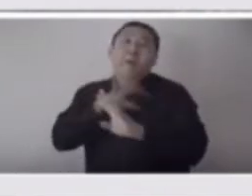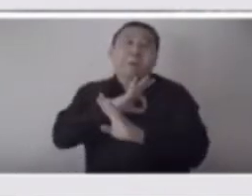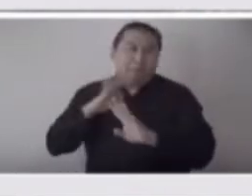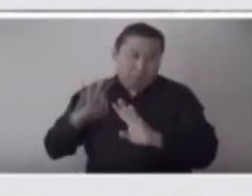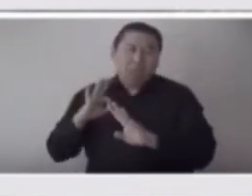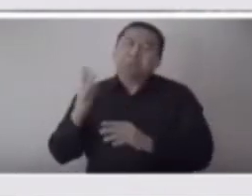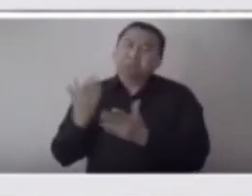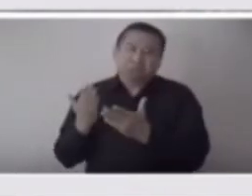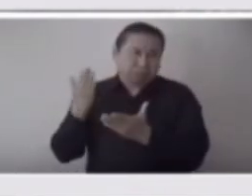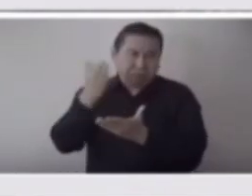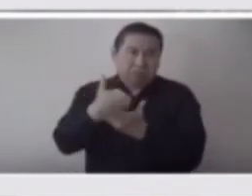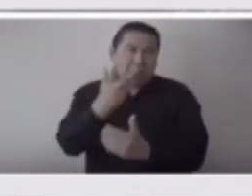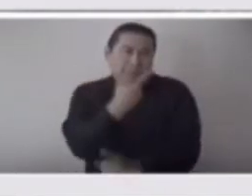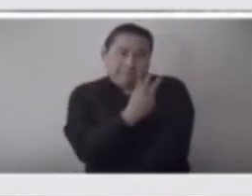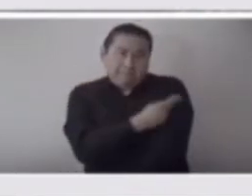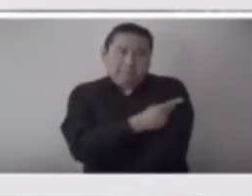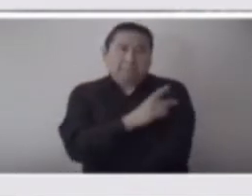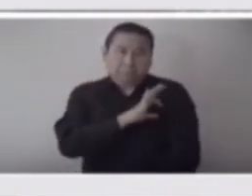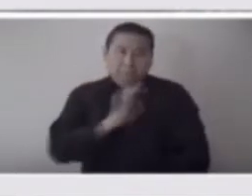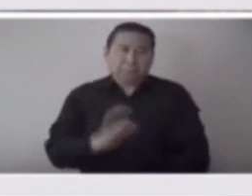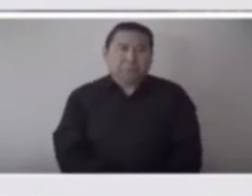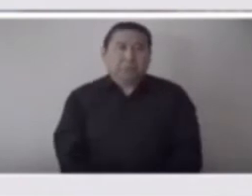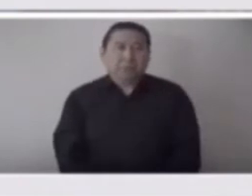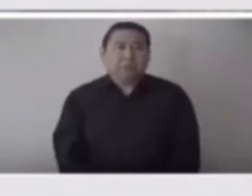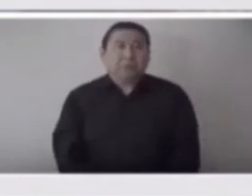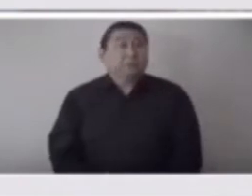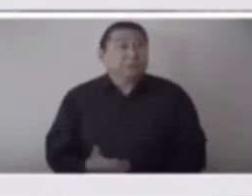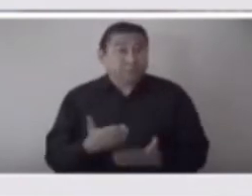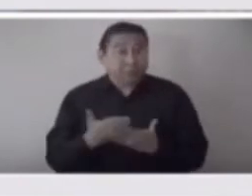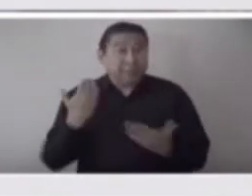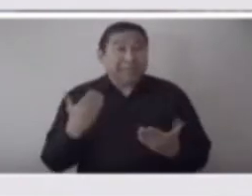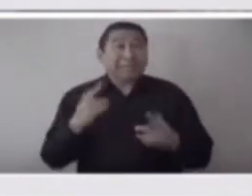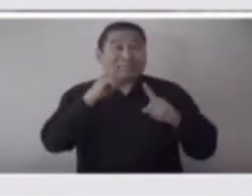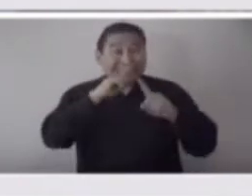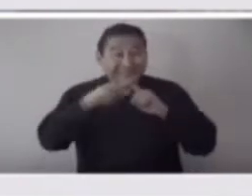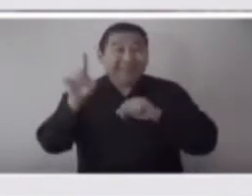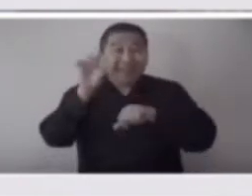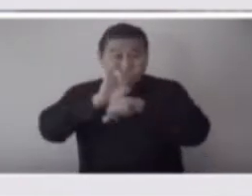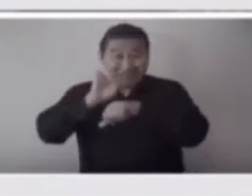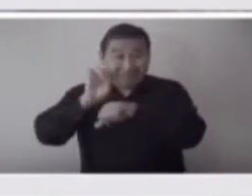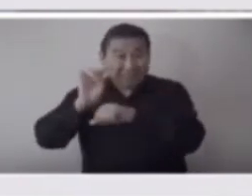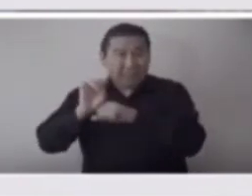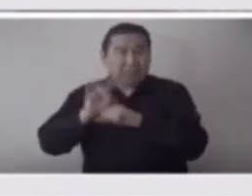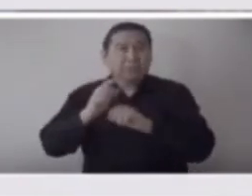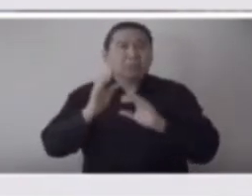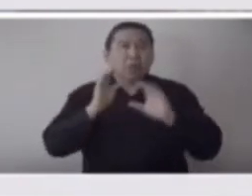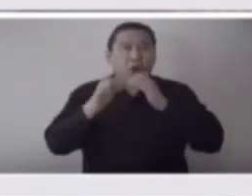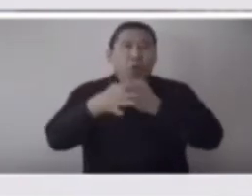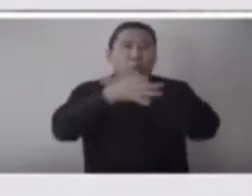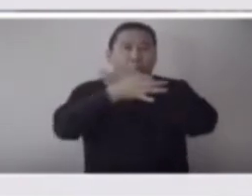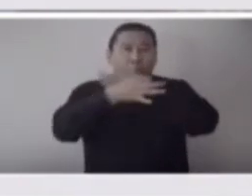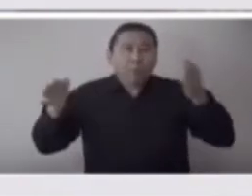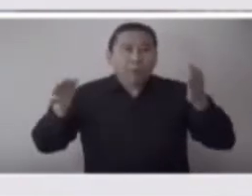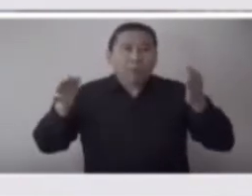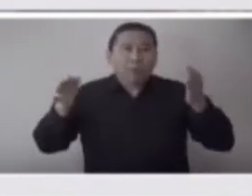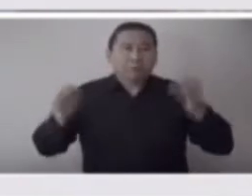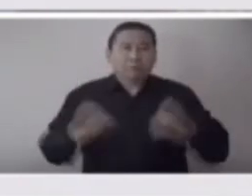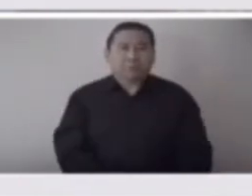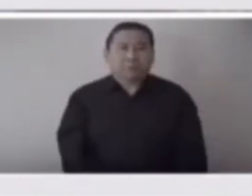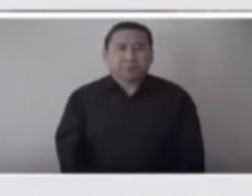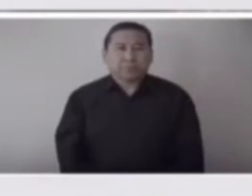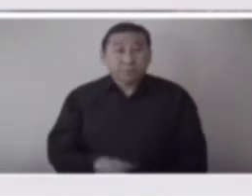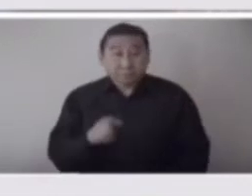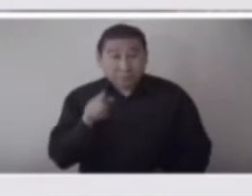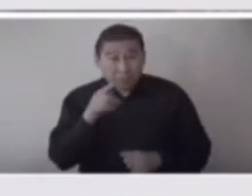de aplicarse las vacunas. Estuvieron saliendo durante varios días algunos comunicados que decían que si ya